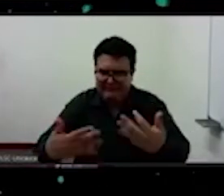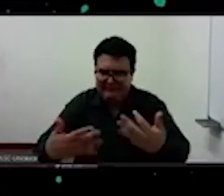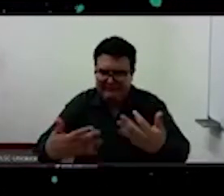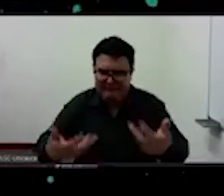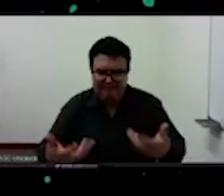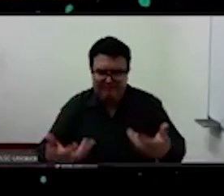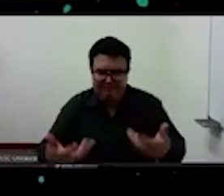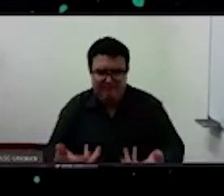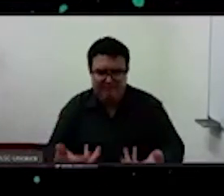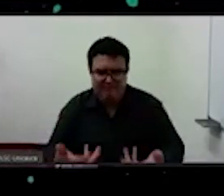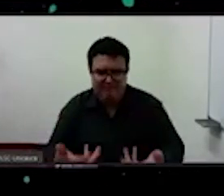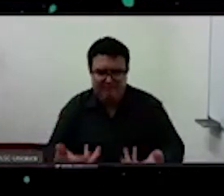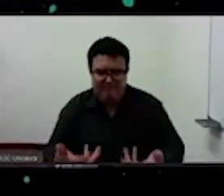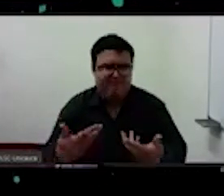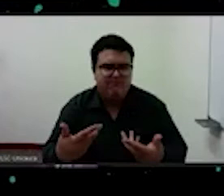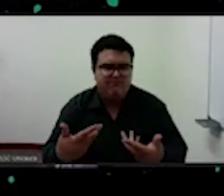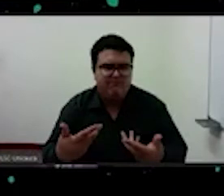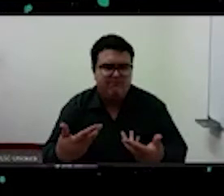las